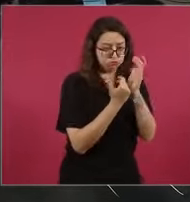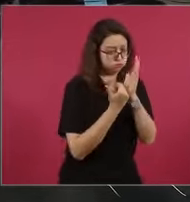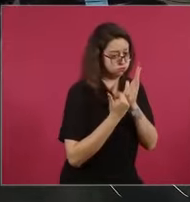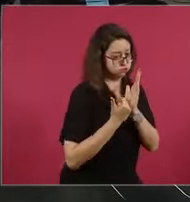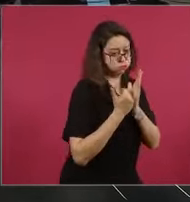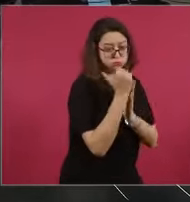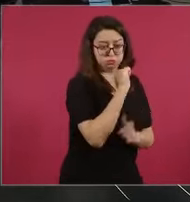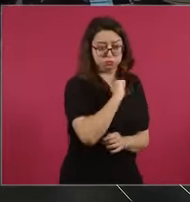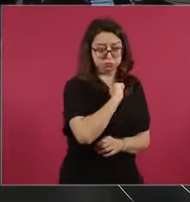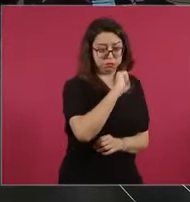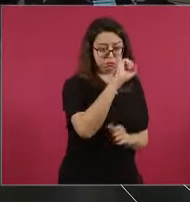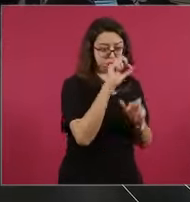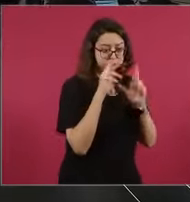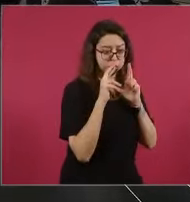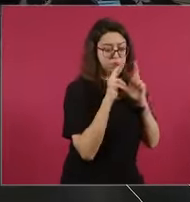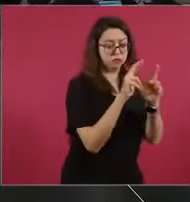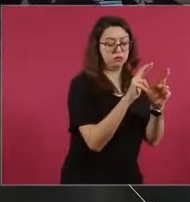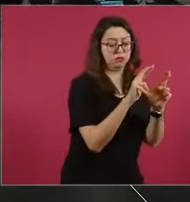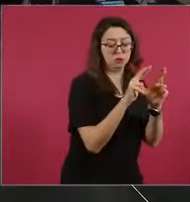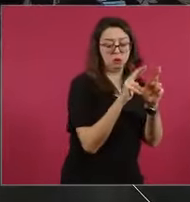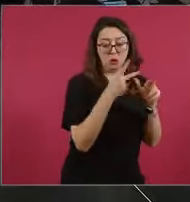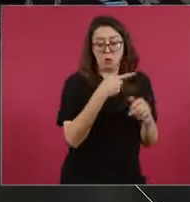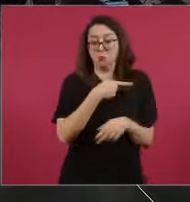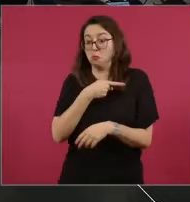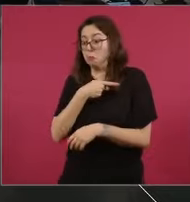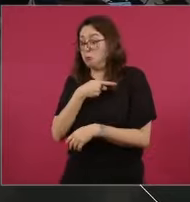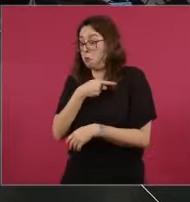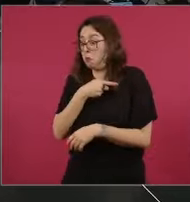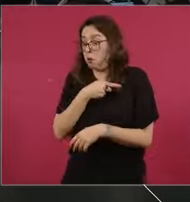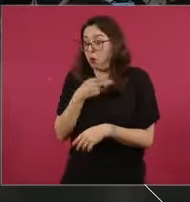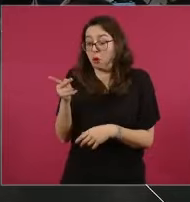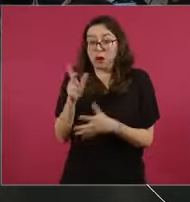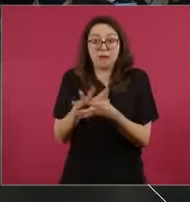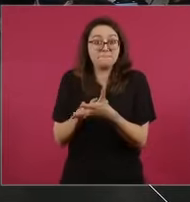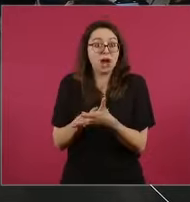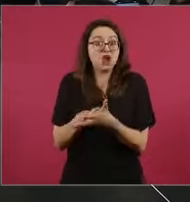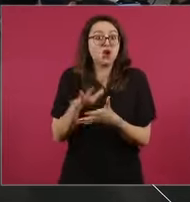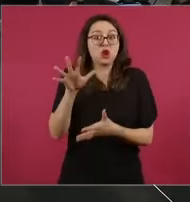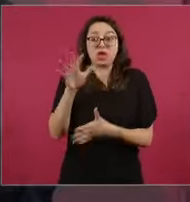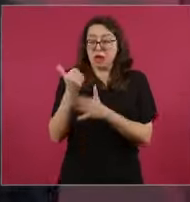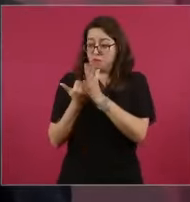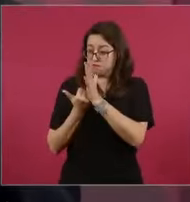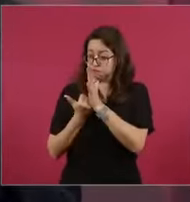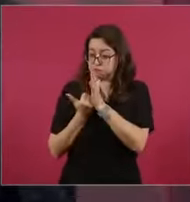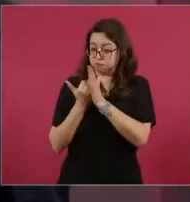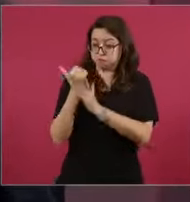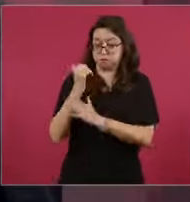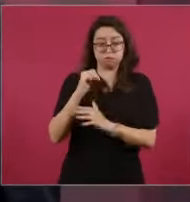se siguió dando porque se fue Salinas,